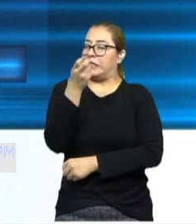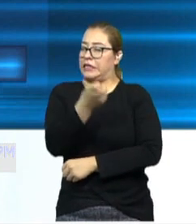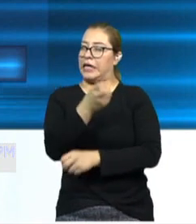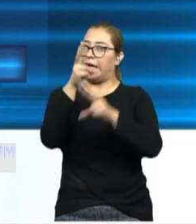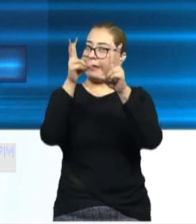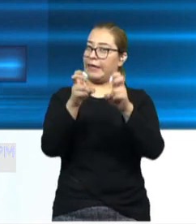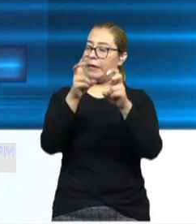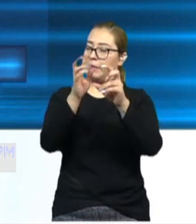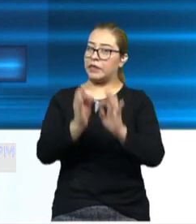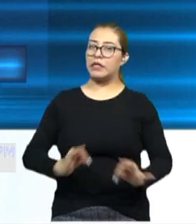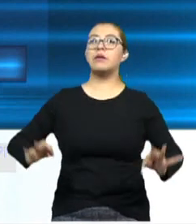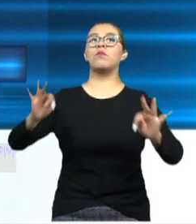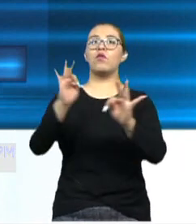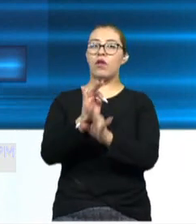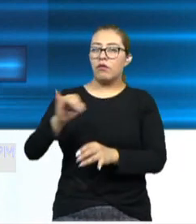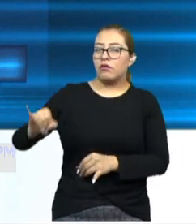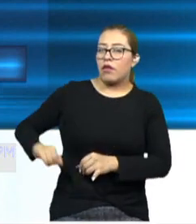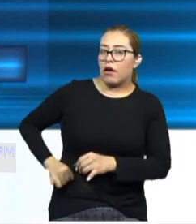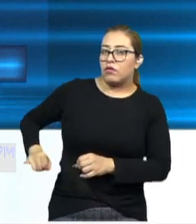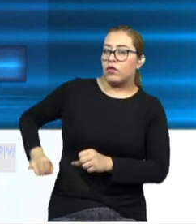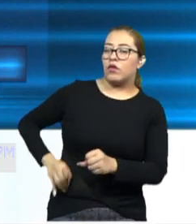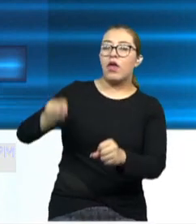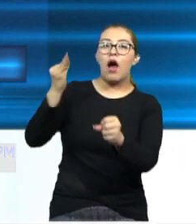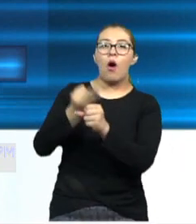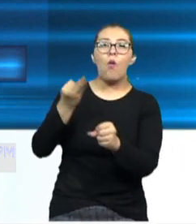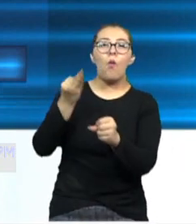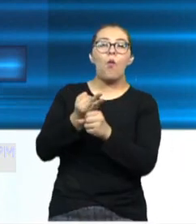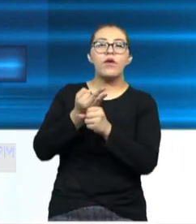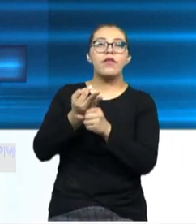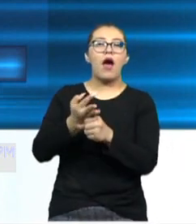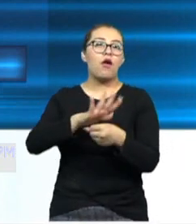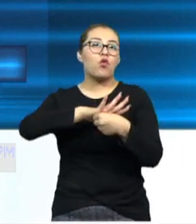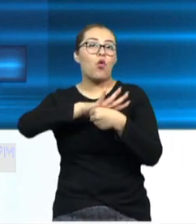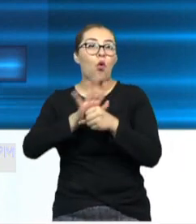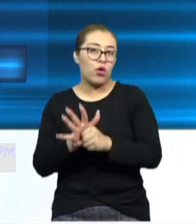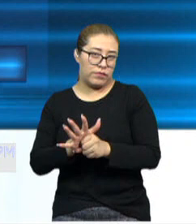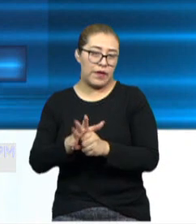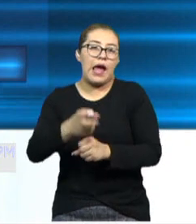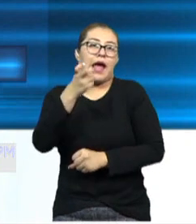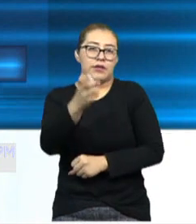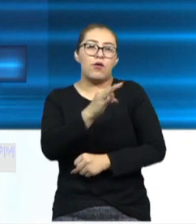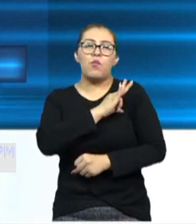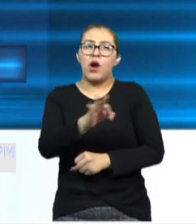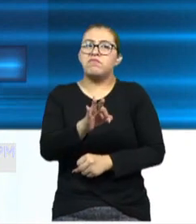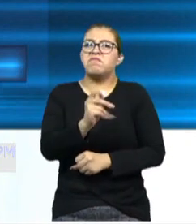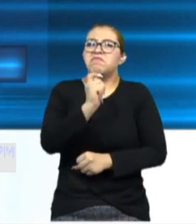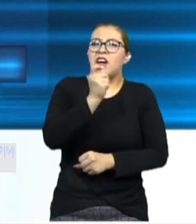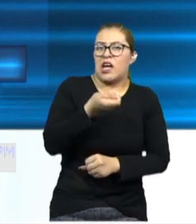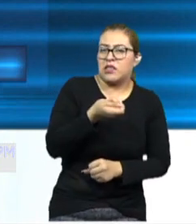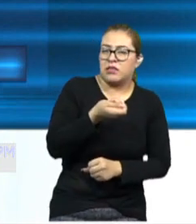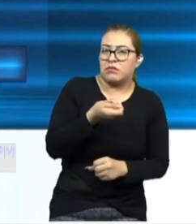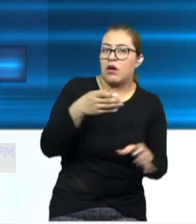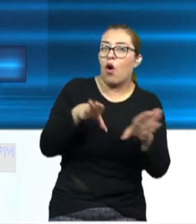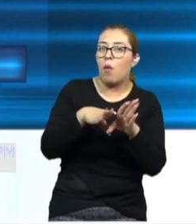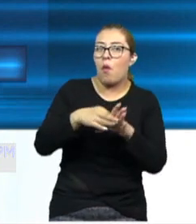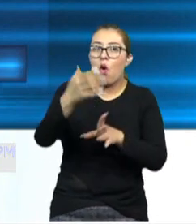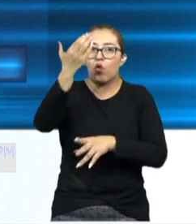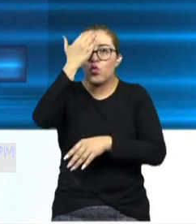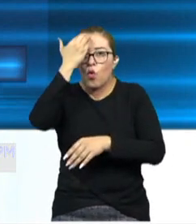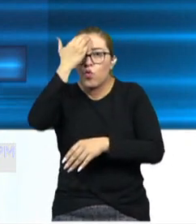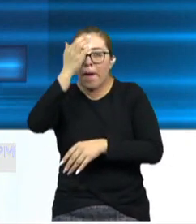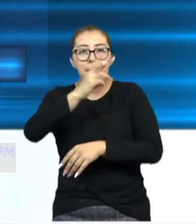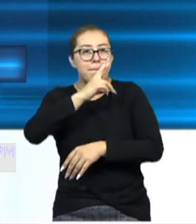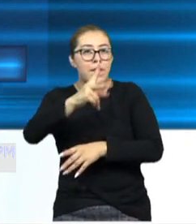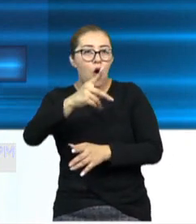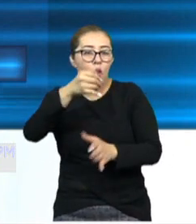relevante en el contexto de la epidemia, porque esto podría contribuir a tomar, a conocer mejor el